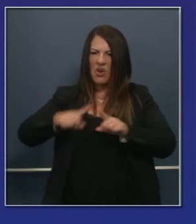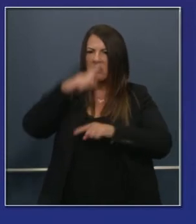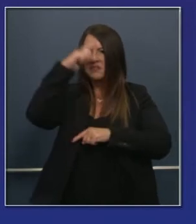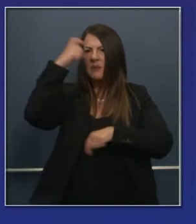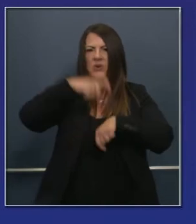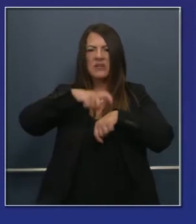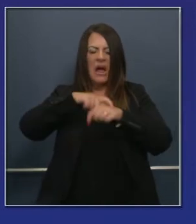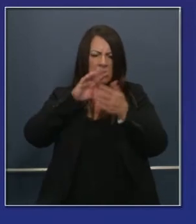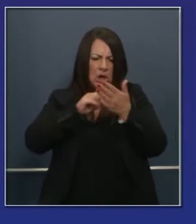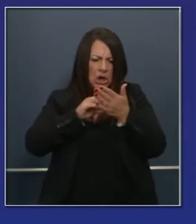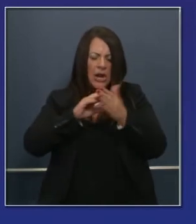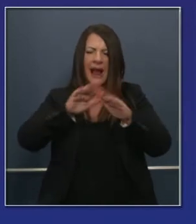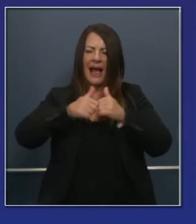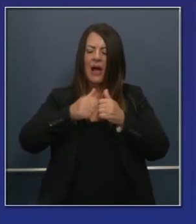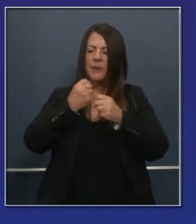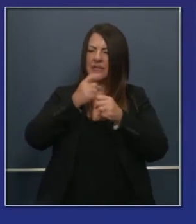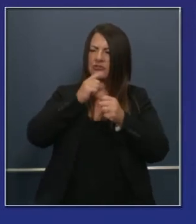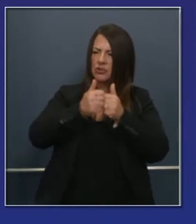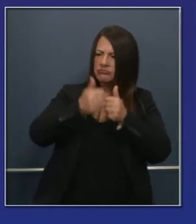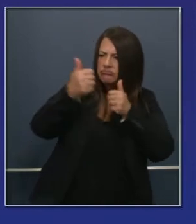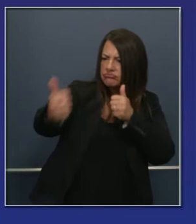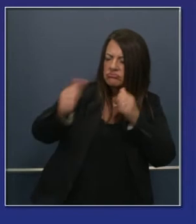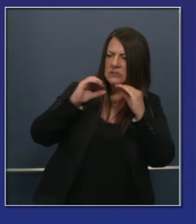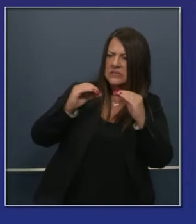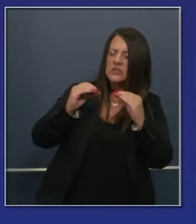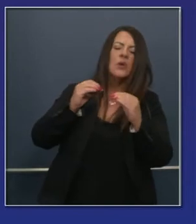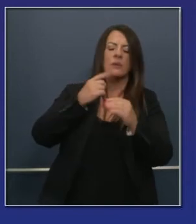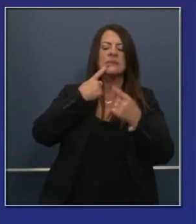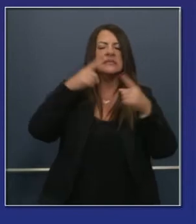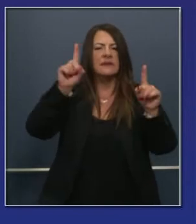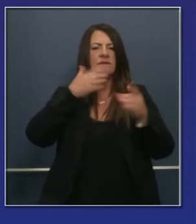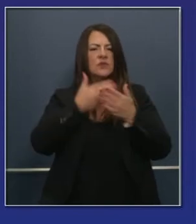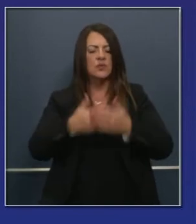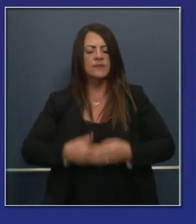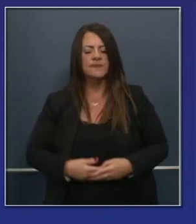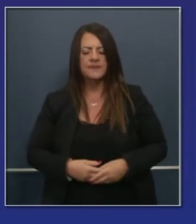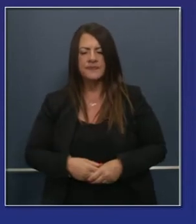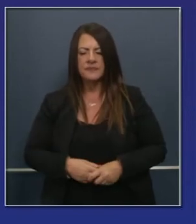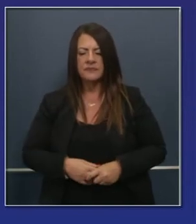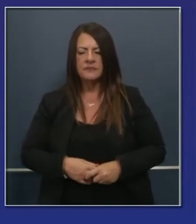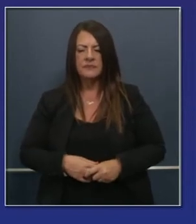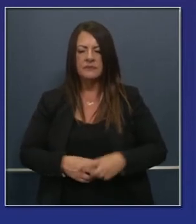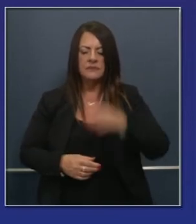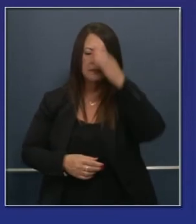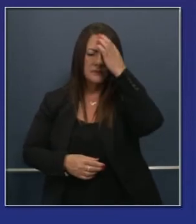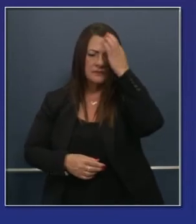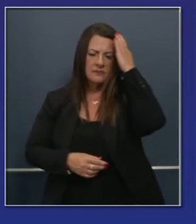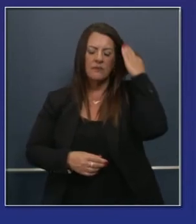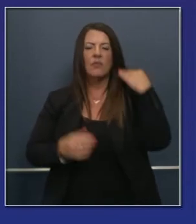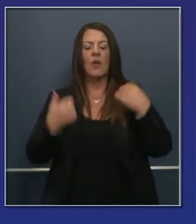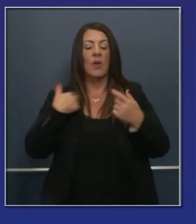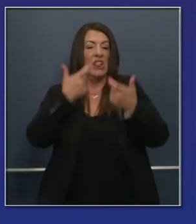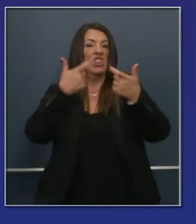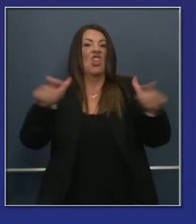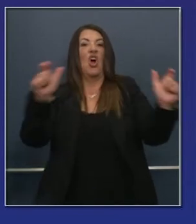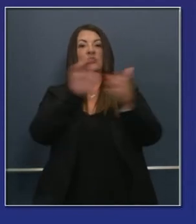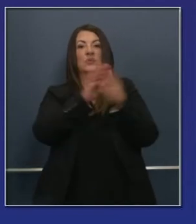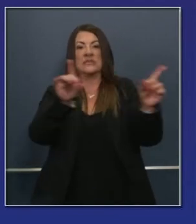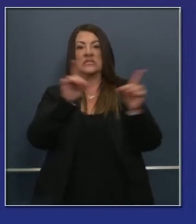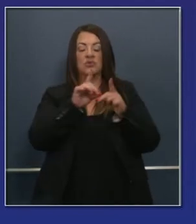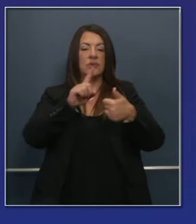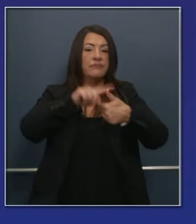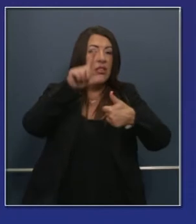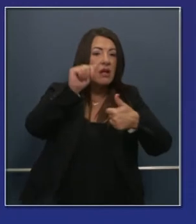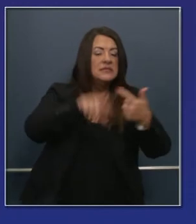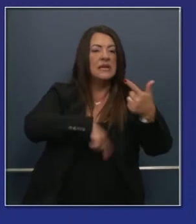aserciorarse que exista igualdad. Al hablar con los líderes educativos en los distritos, el Distrito Mayor en